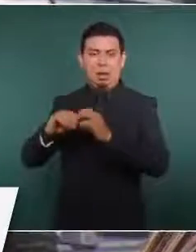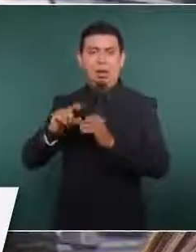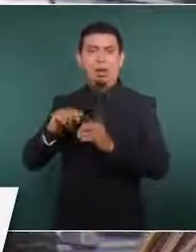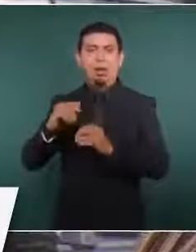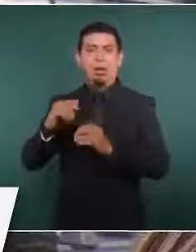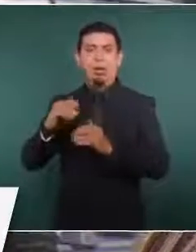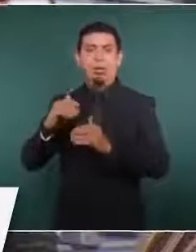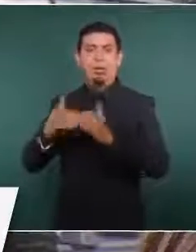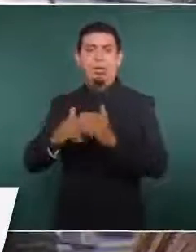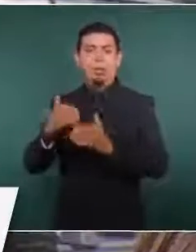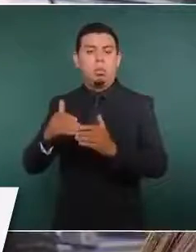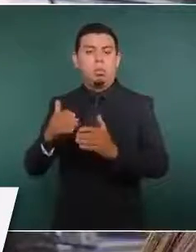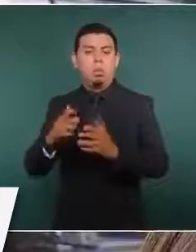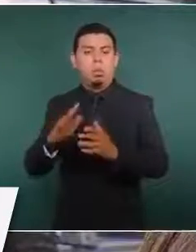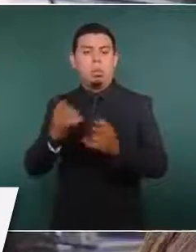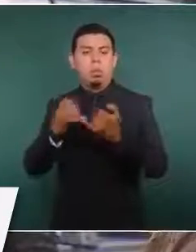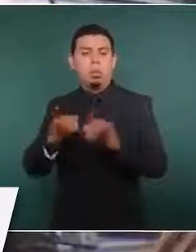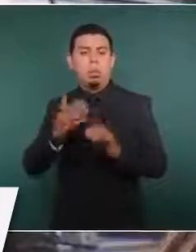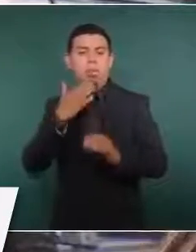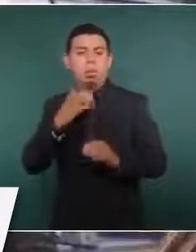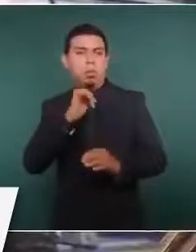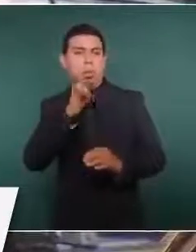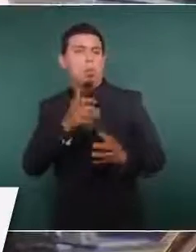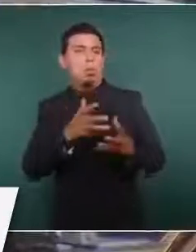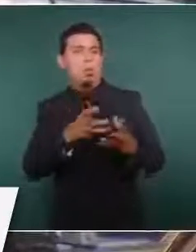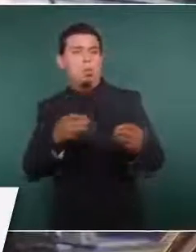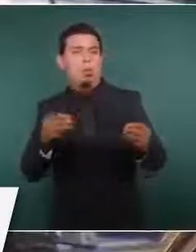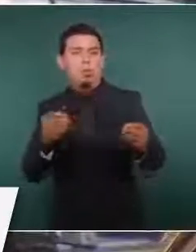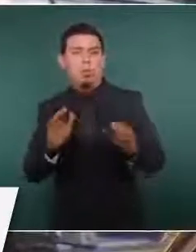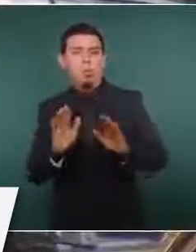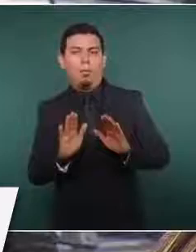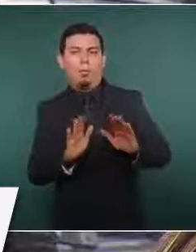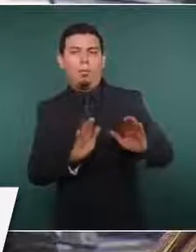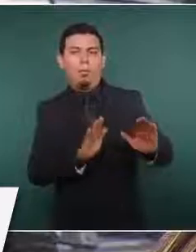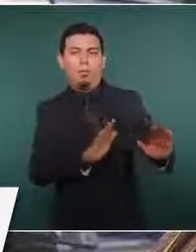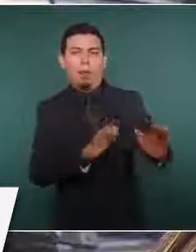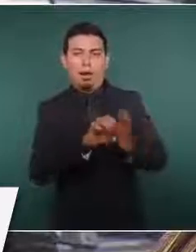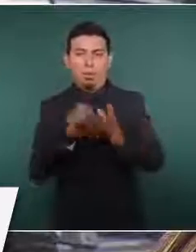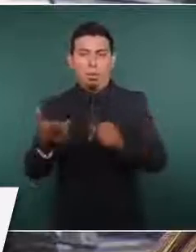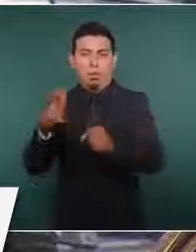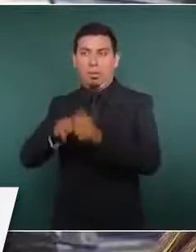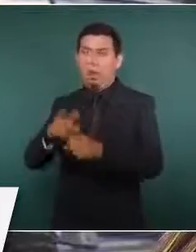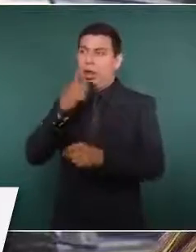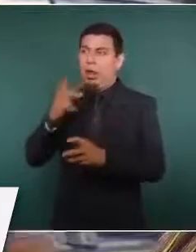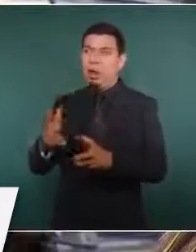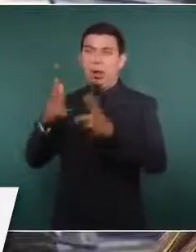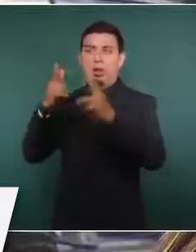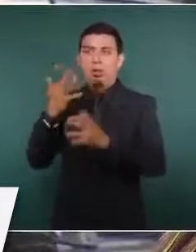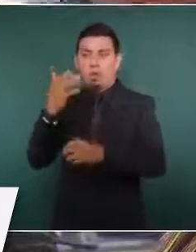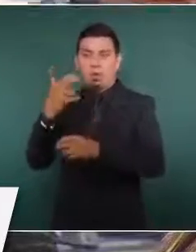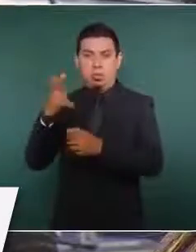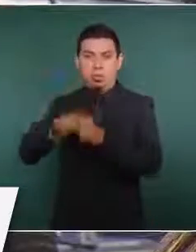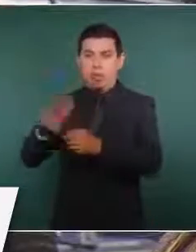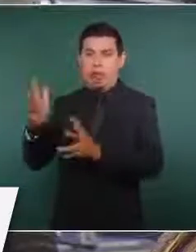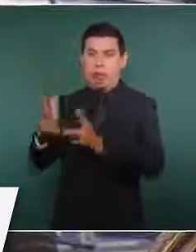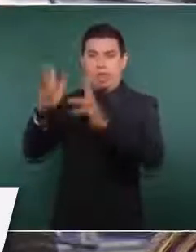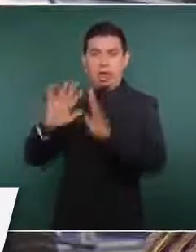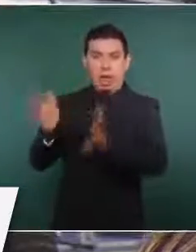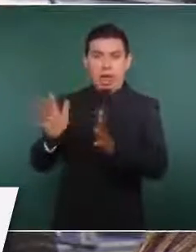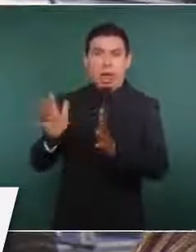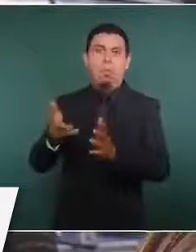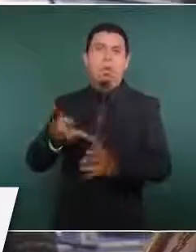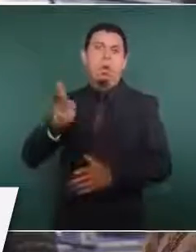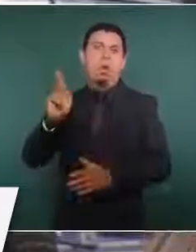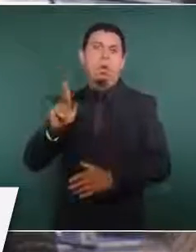los proyectos se quedan. Usted hablaba muy bien, recordaba los hospitales, más de 50 hospitales y clínicas que se han tirado y que